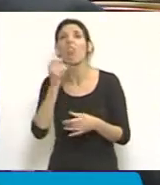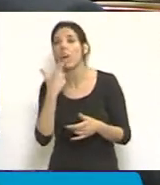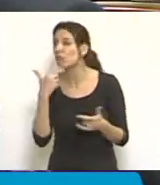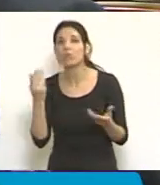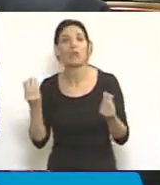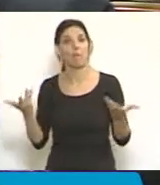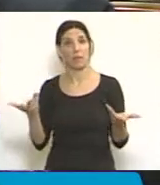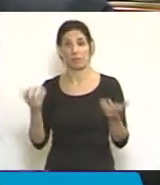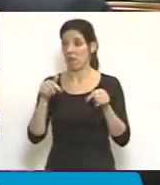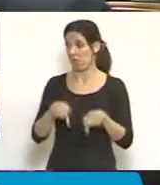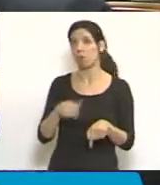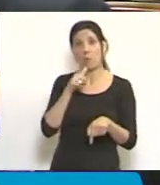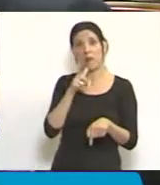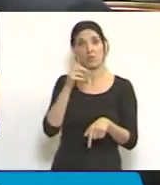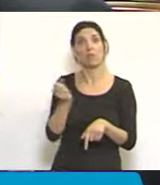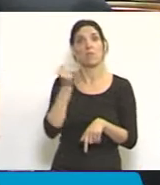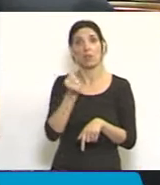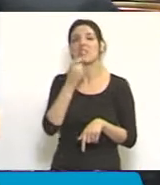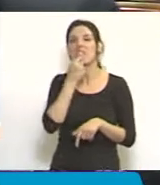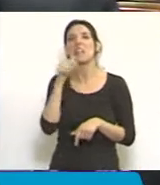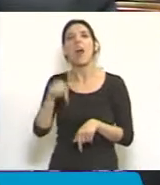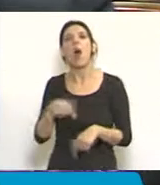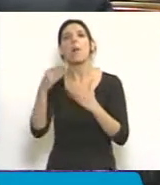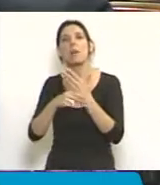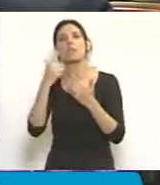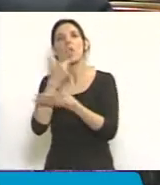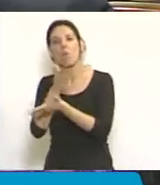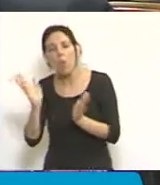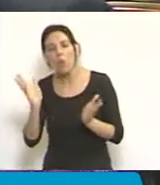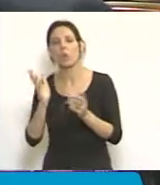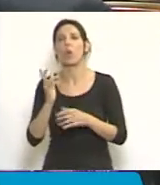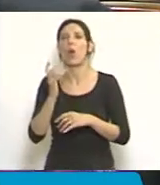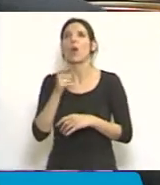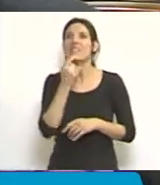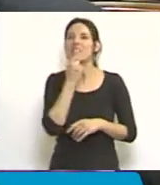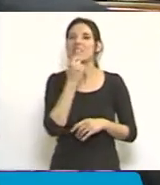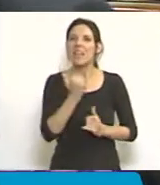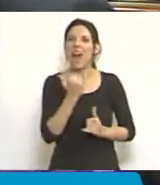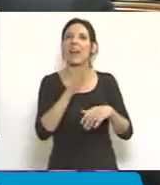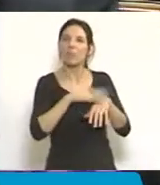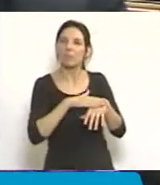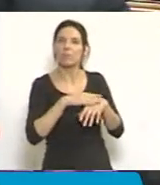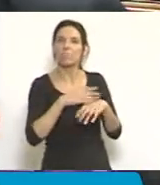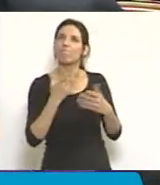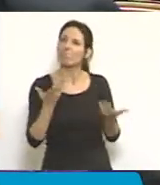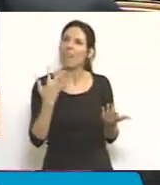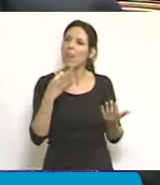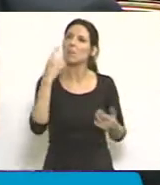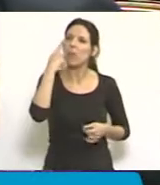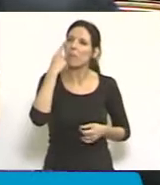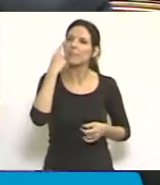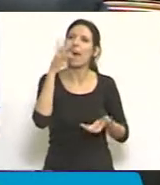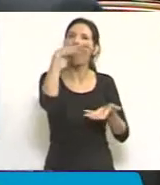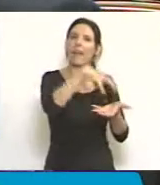oportunidad si vamos a dictar una ley del Ministerio Público, después de haberle dado esta atribución, de pensar en algunas instituciones como la del